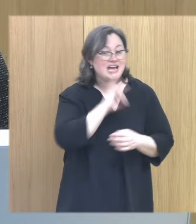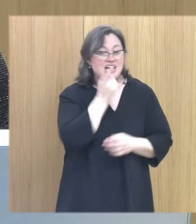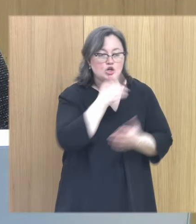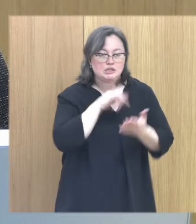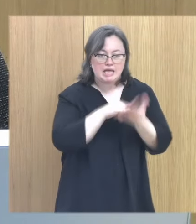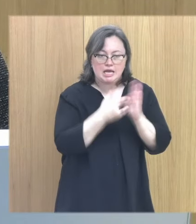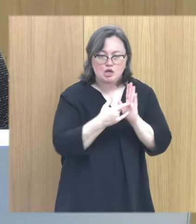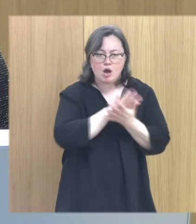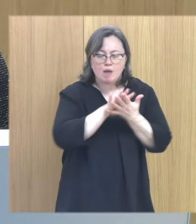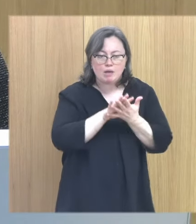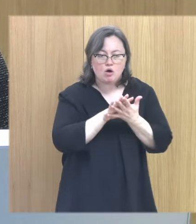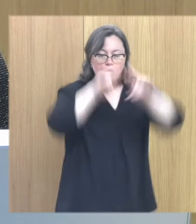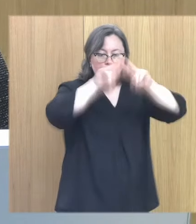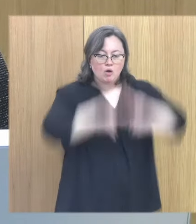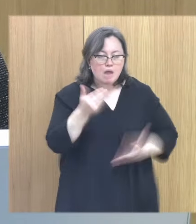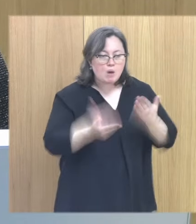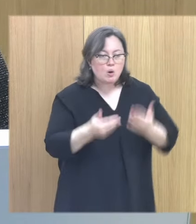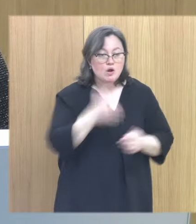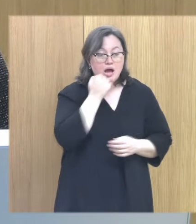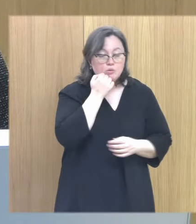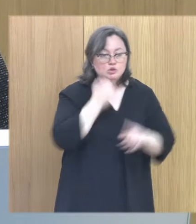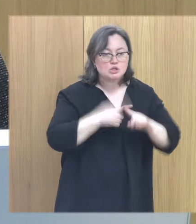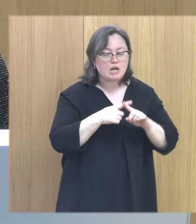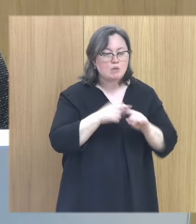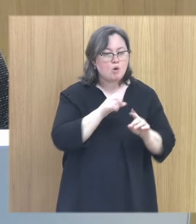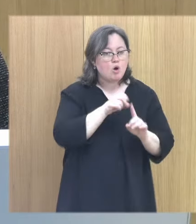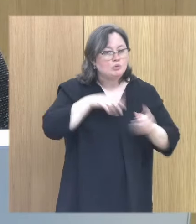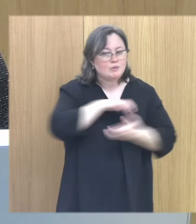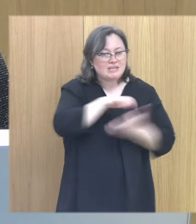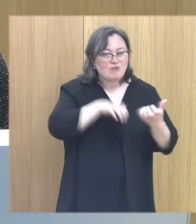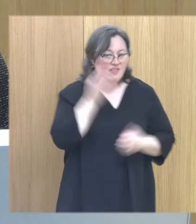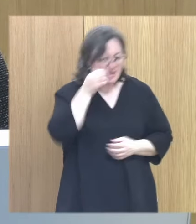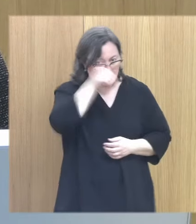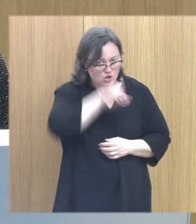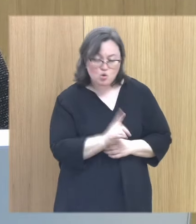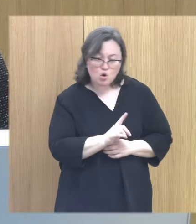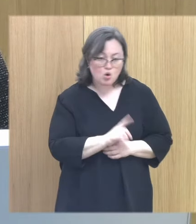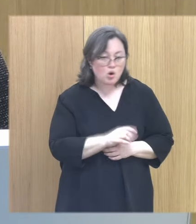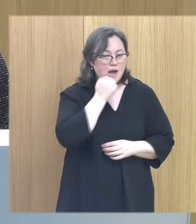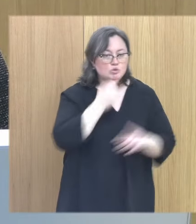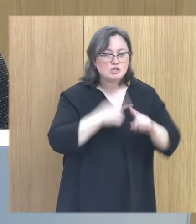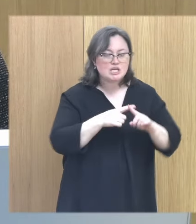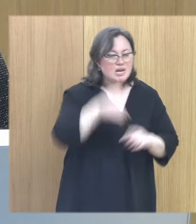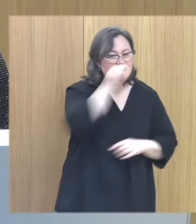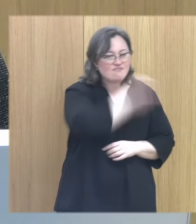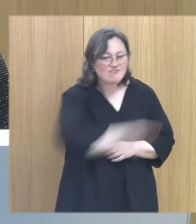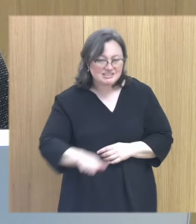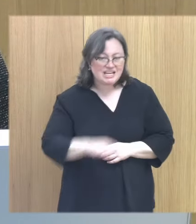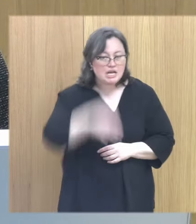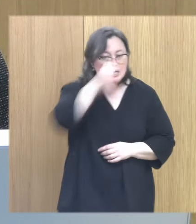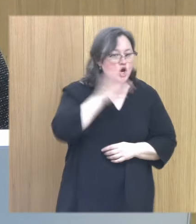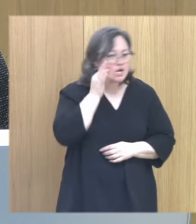la hora de afrontar y evaluar el abuso sexual como una forma de violencia de género. El abuso sexual infantil es una forma de violencia contra los niños y las